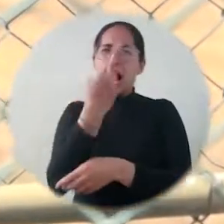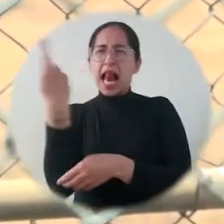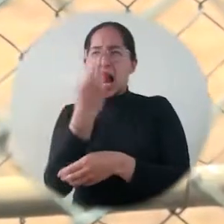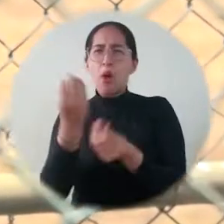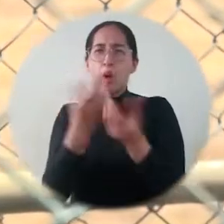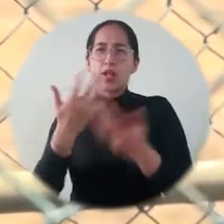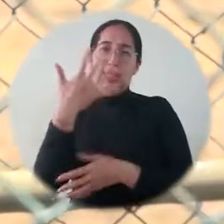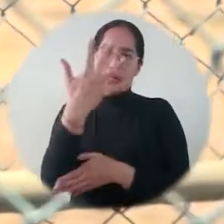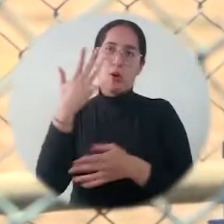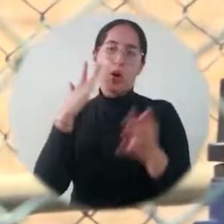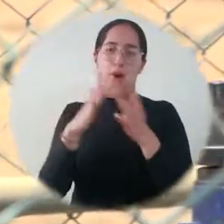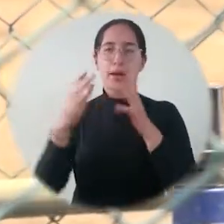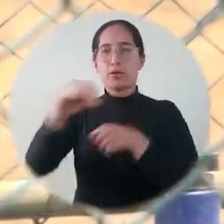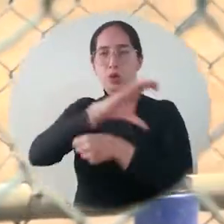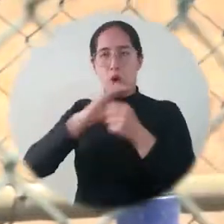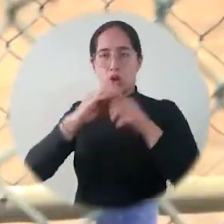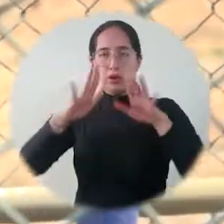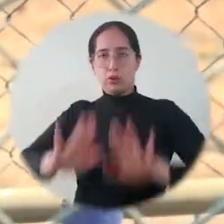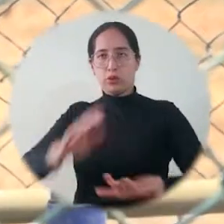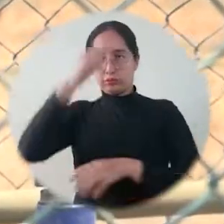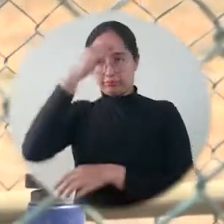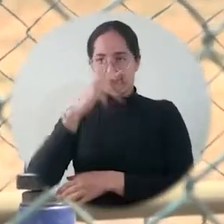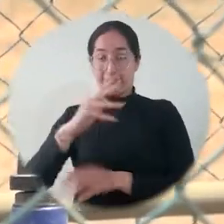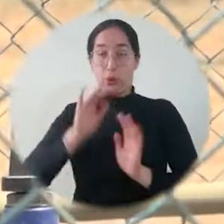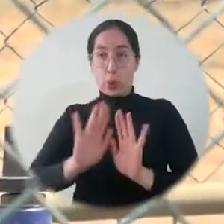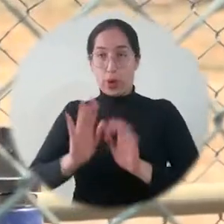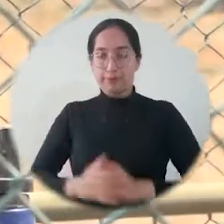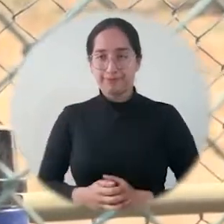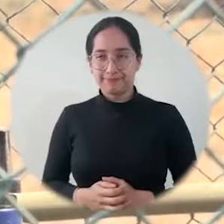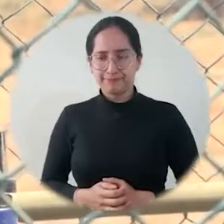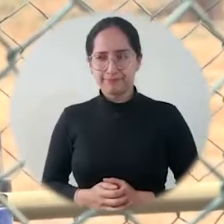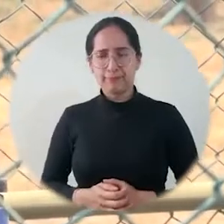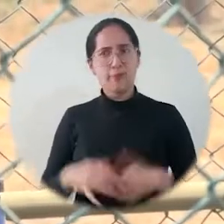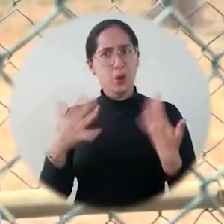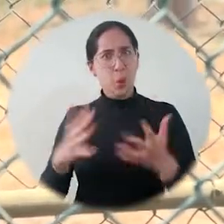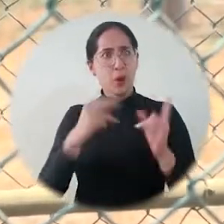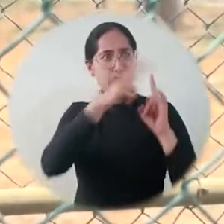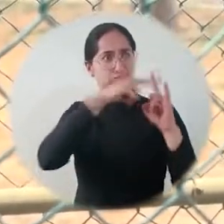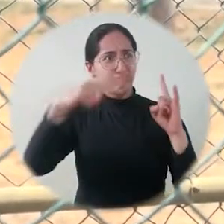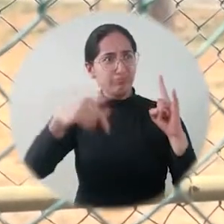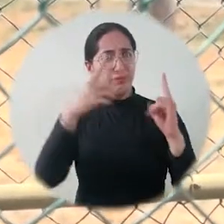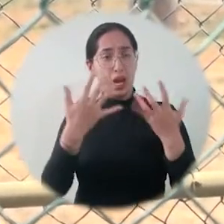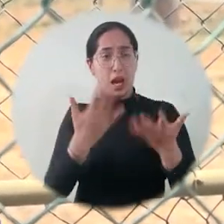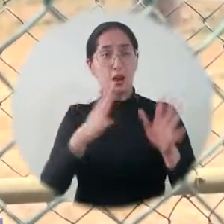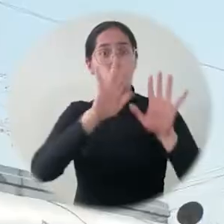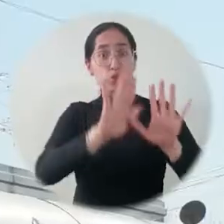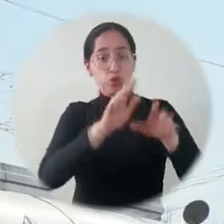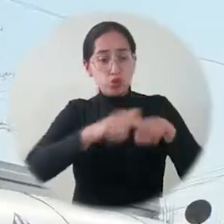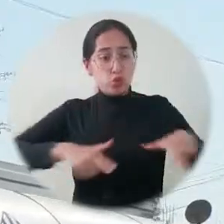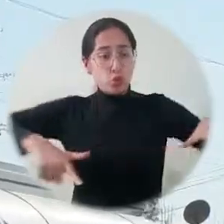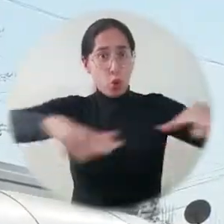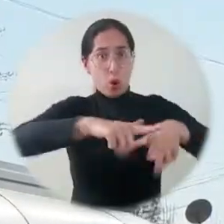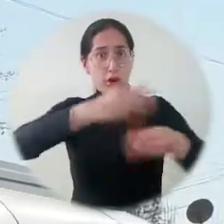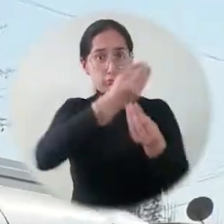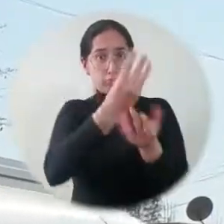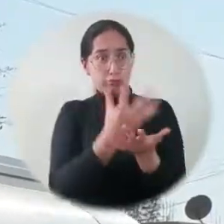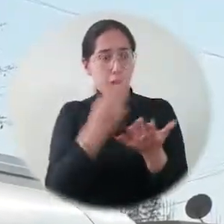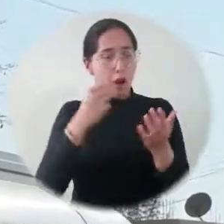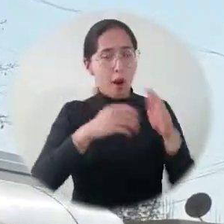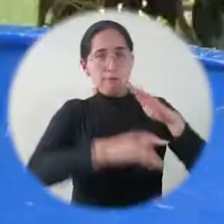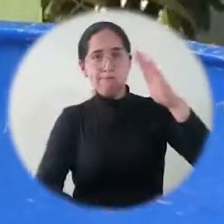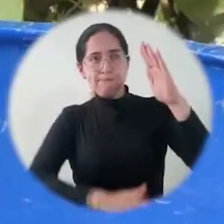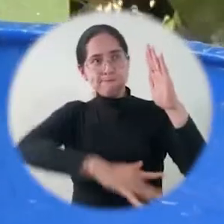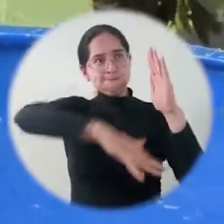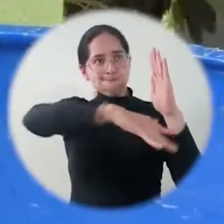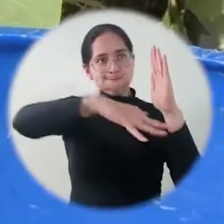Música Es la cuarta ocasión en que la Universidad del Magdalena facilita su infraestructura para el suministro de agua a la ciudad